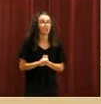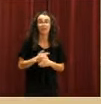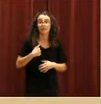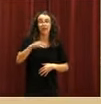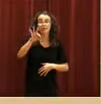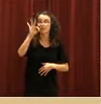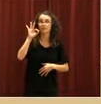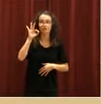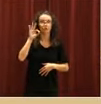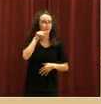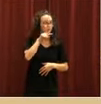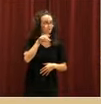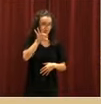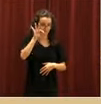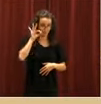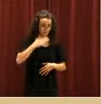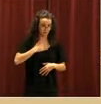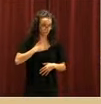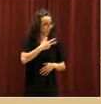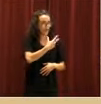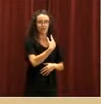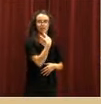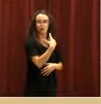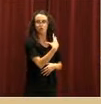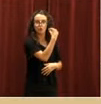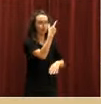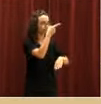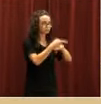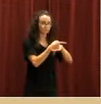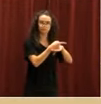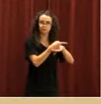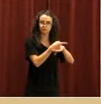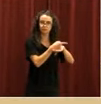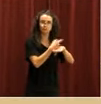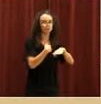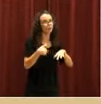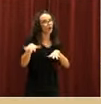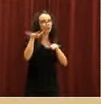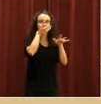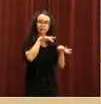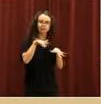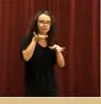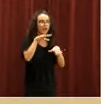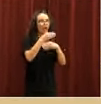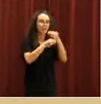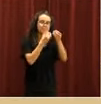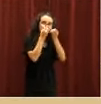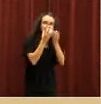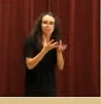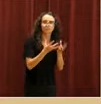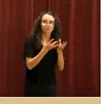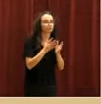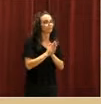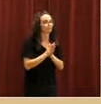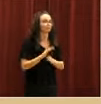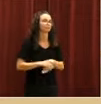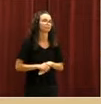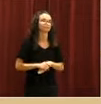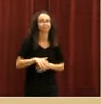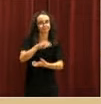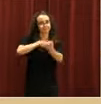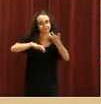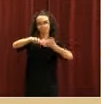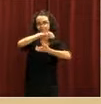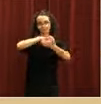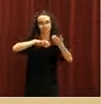se han negado a acatar. ¿Qué decisión? Y llevo media hora intentando convencerlas de colaborar por las buenas. Así que lo hacemos por las malas. Señor